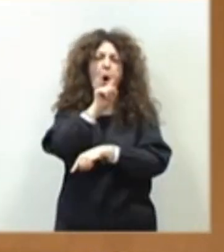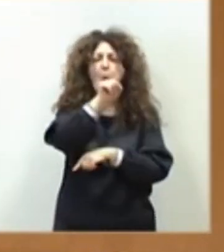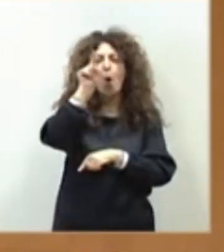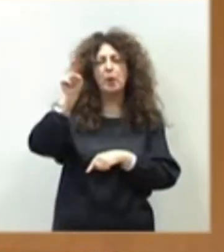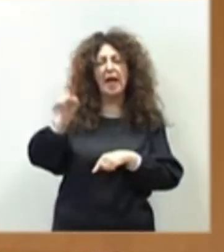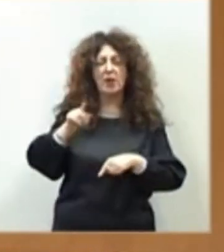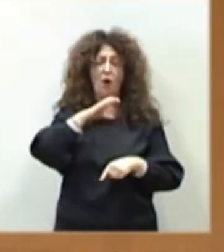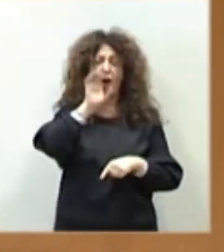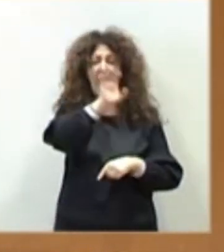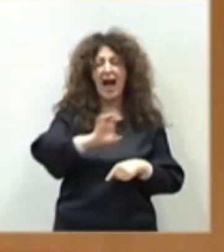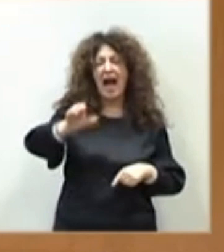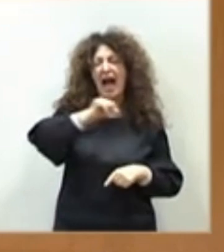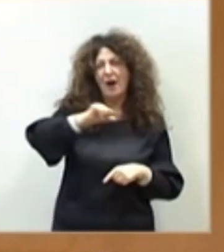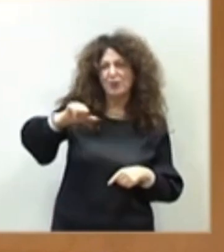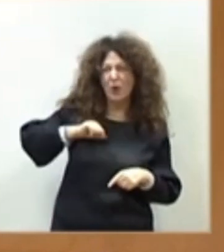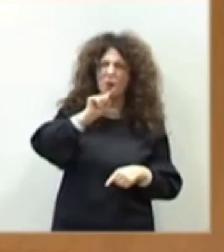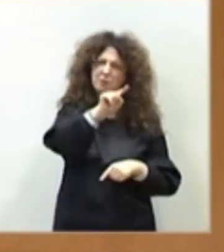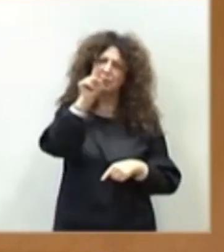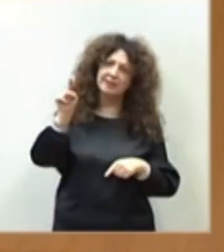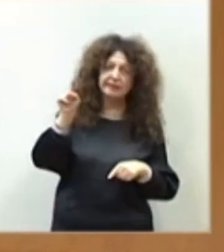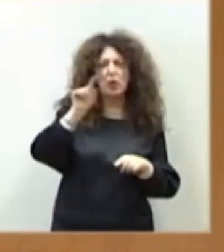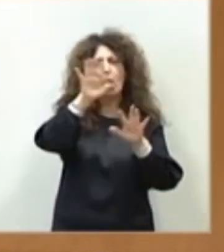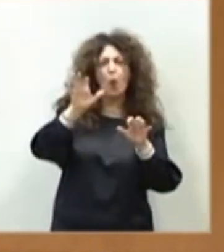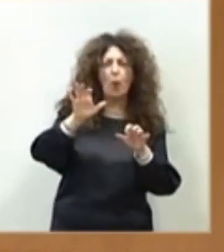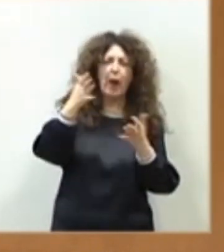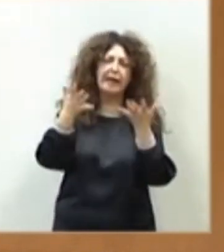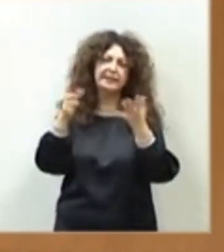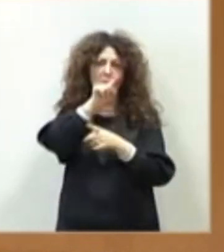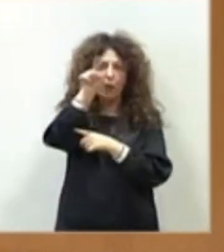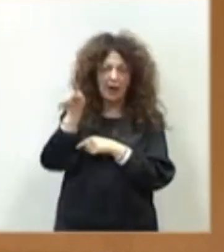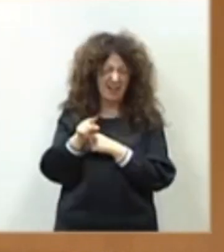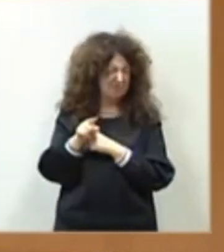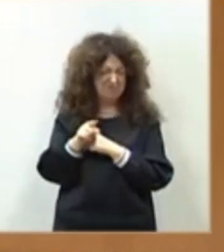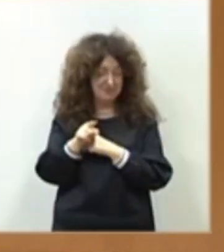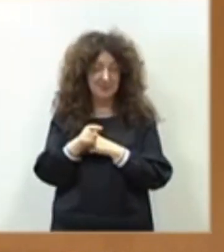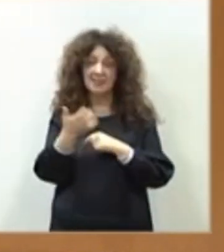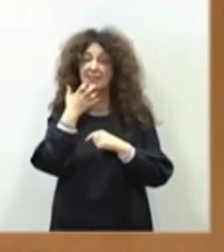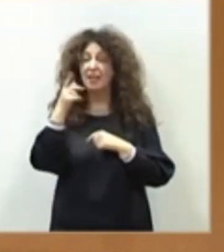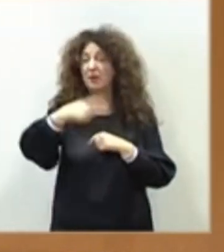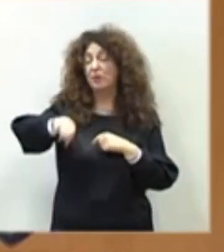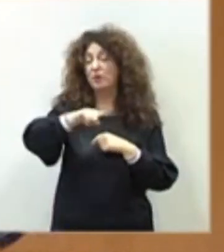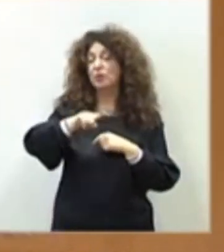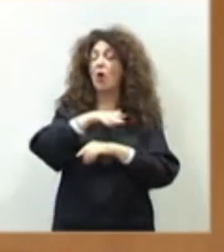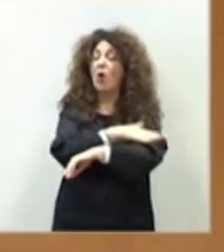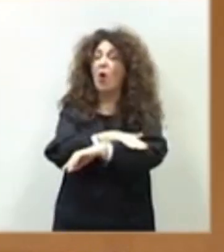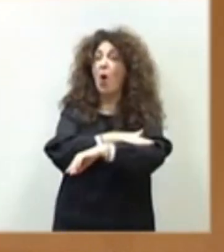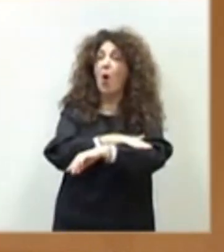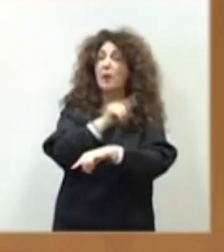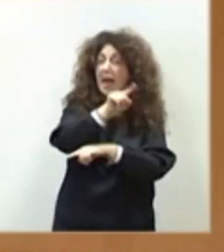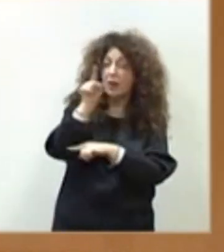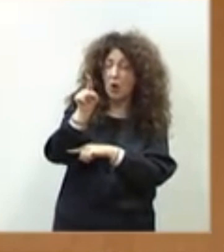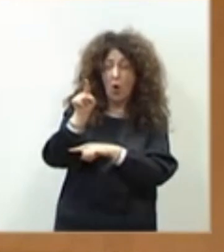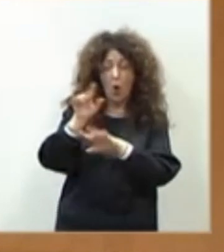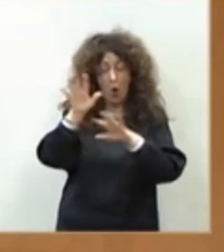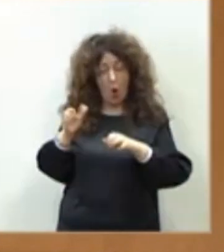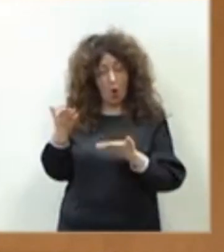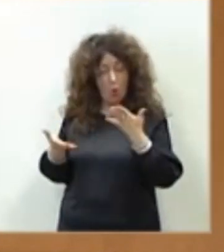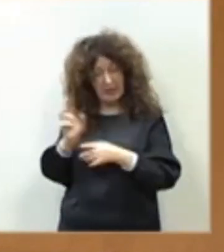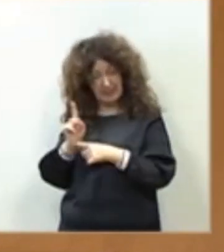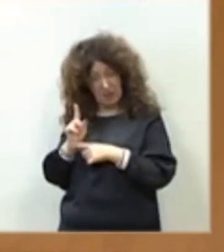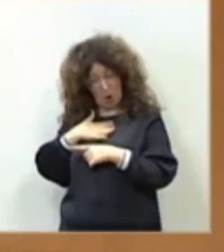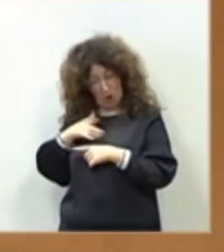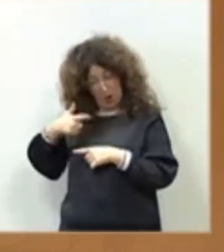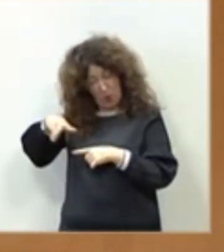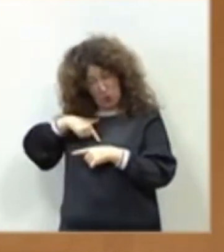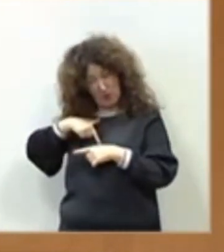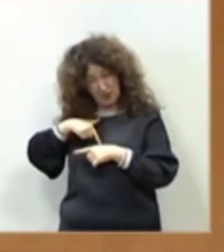autónomas, depende con quién se hagan. Lo lógico es que si no cuestionan los gobiernos que crean ustedes, tampoco cuestionen los que creamos nosotros.